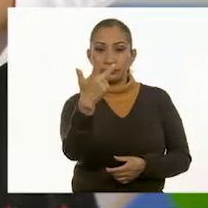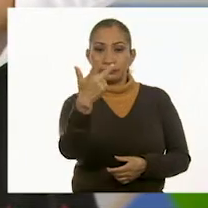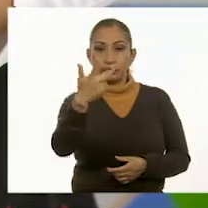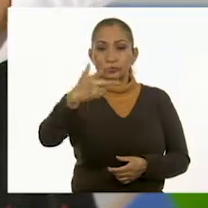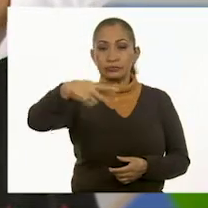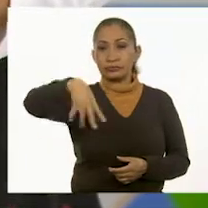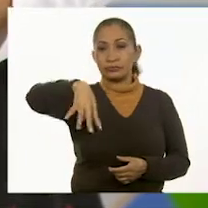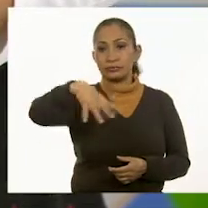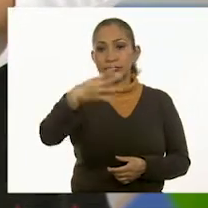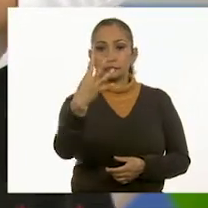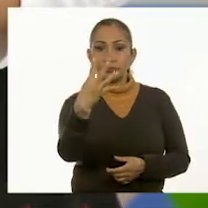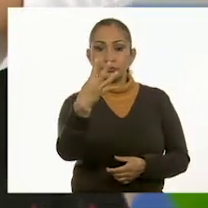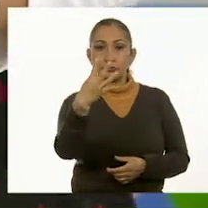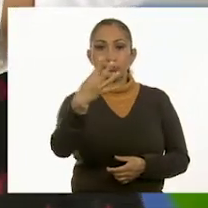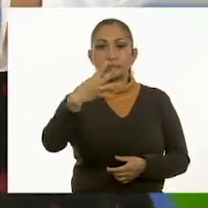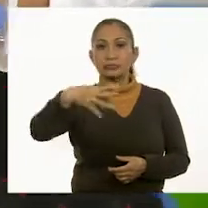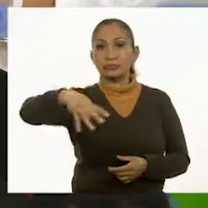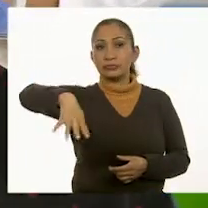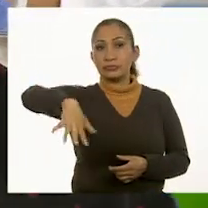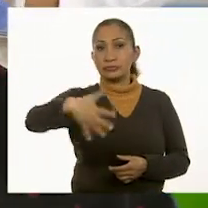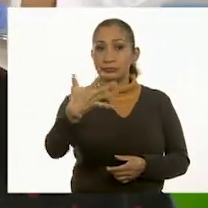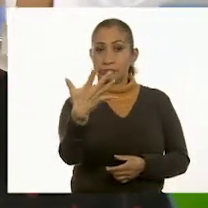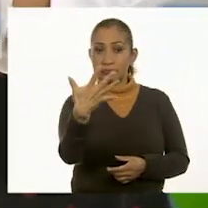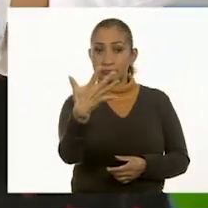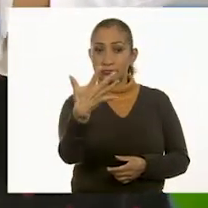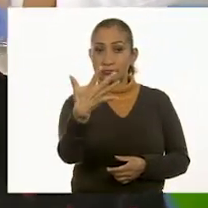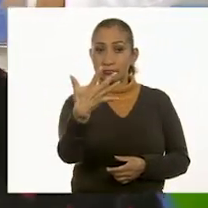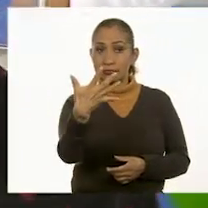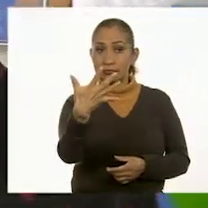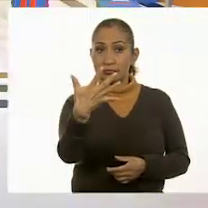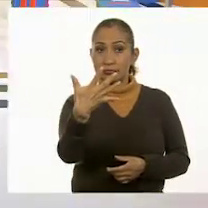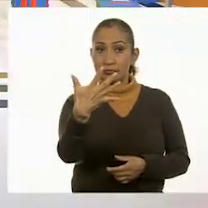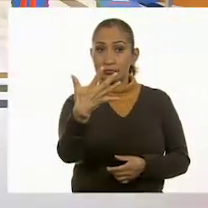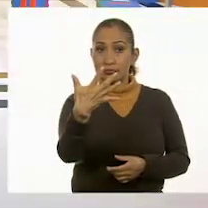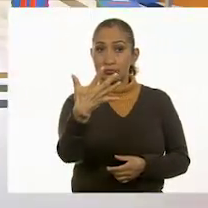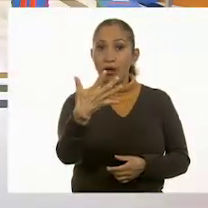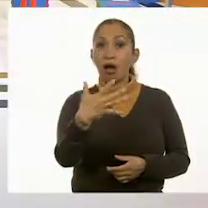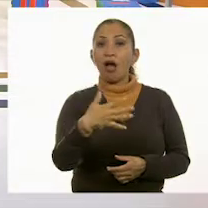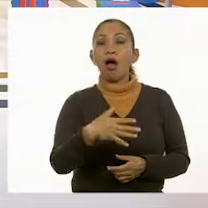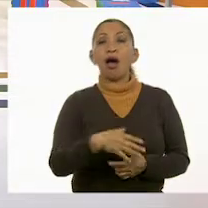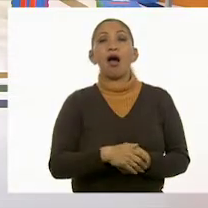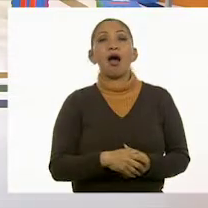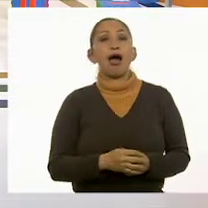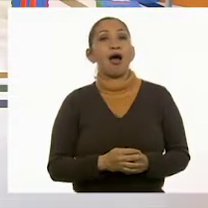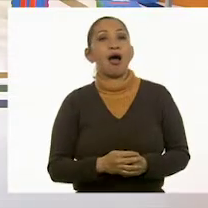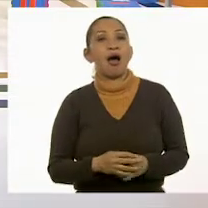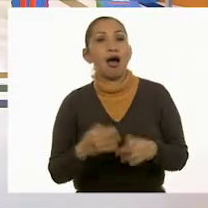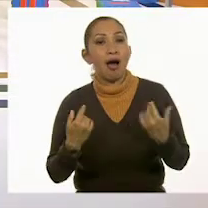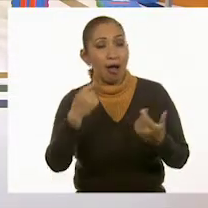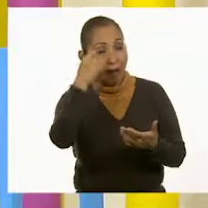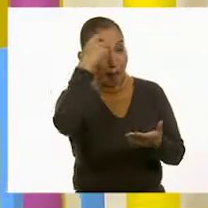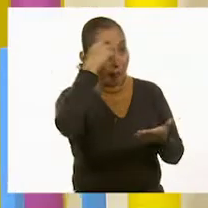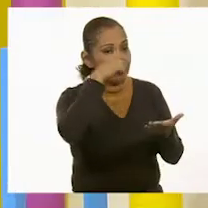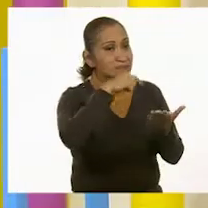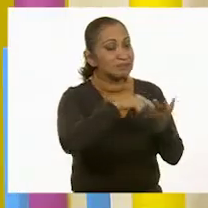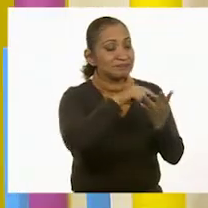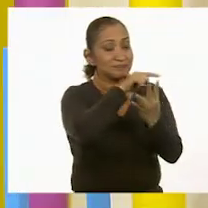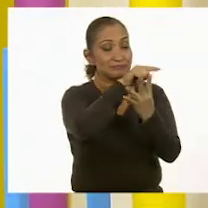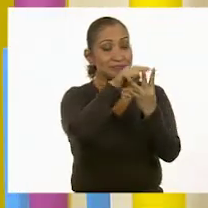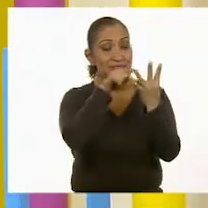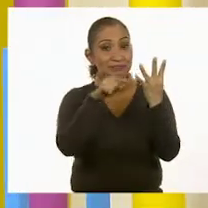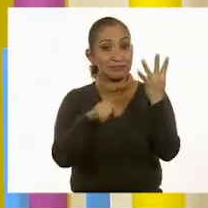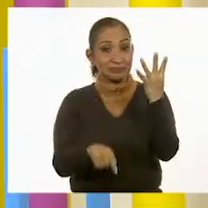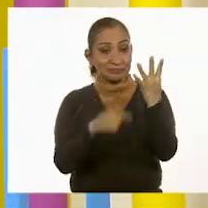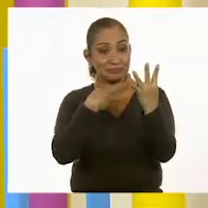trece, catorce, quince. Ah, creo que una de